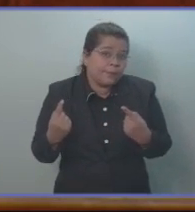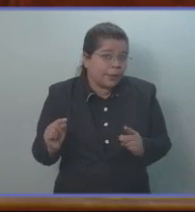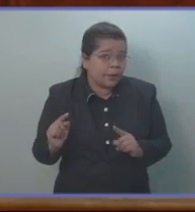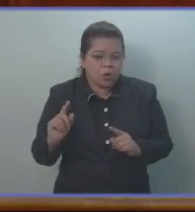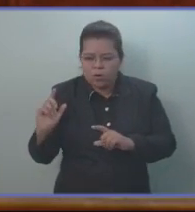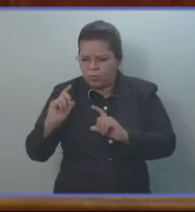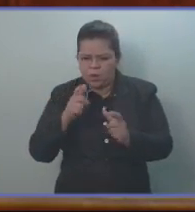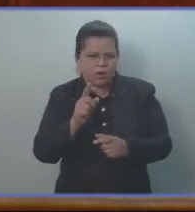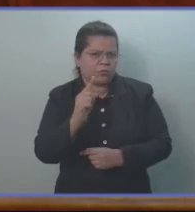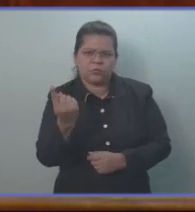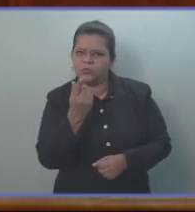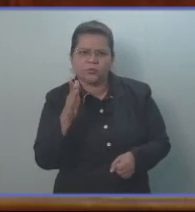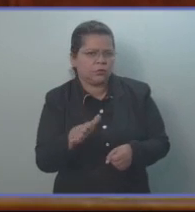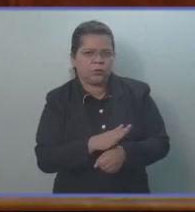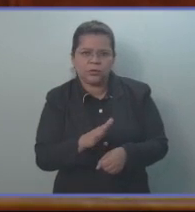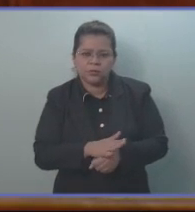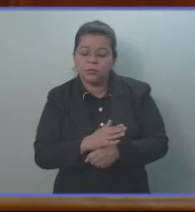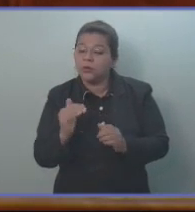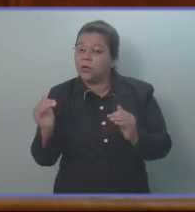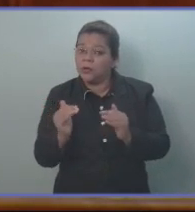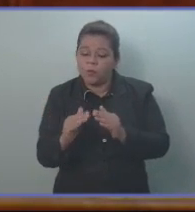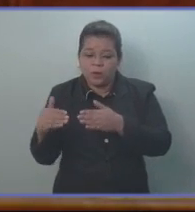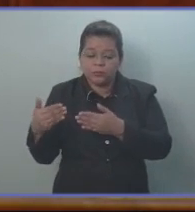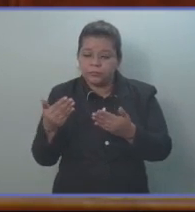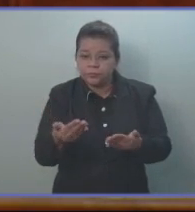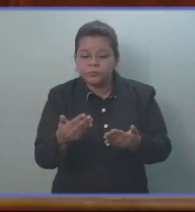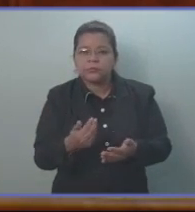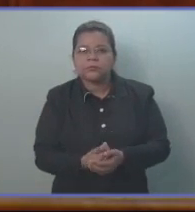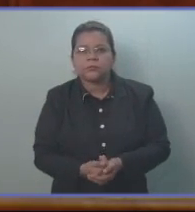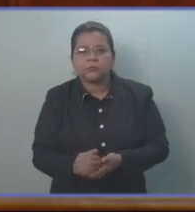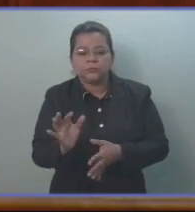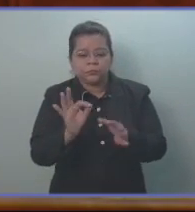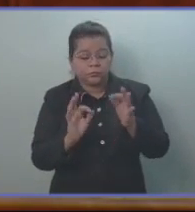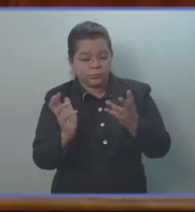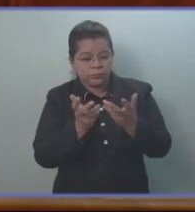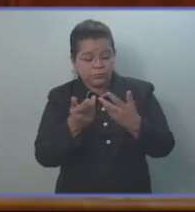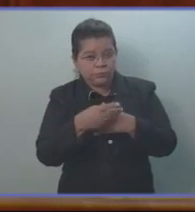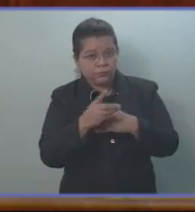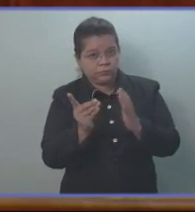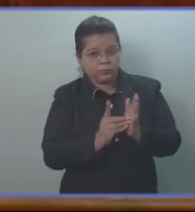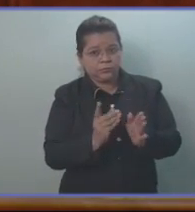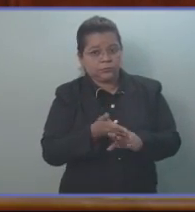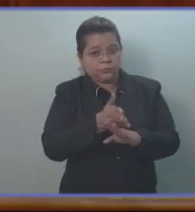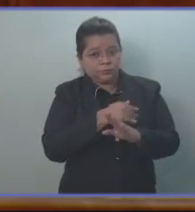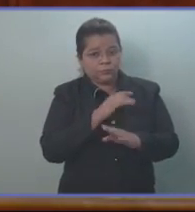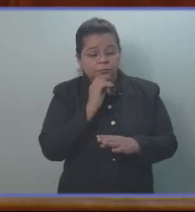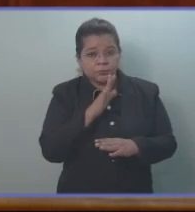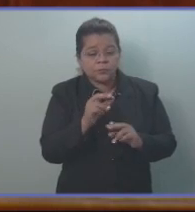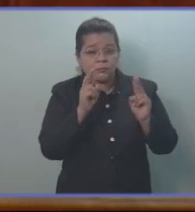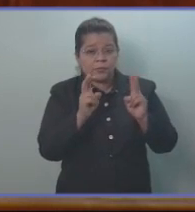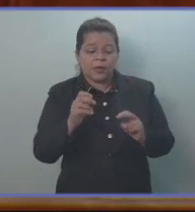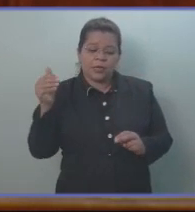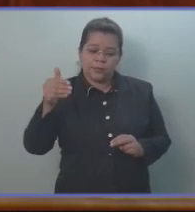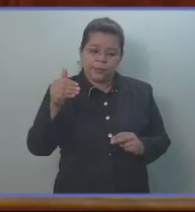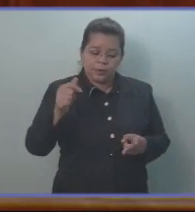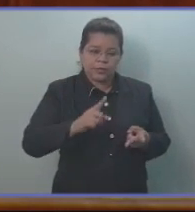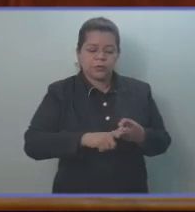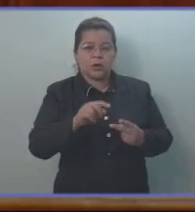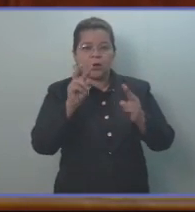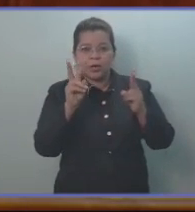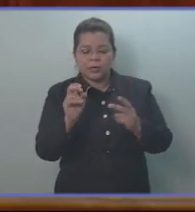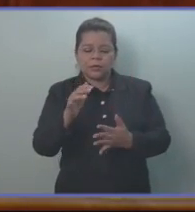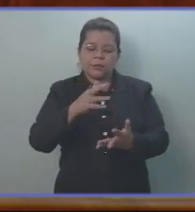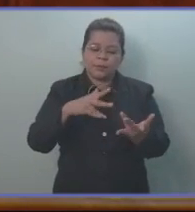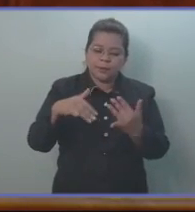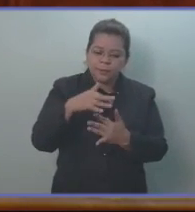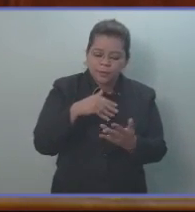ahí. Y es que también han colaborado, ya decían algunos colegas que me antecedieron, en materia educativa, en materia medioambiental,